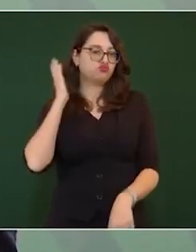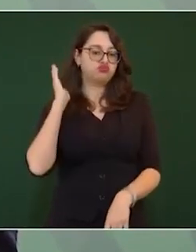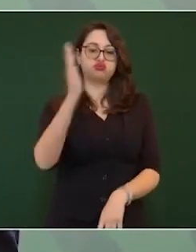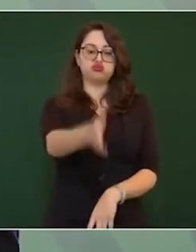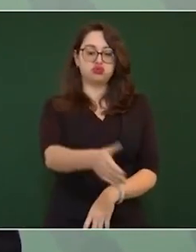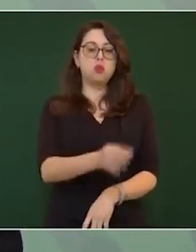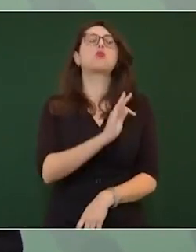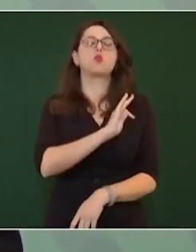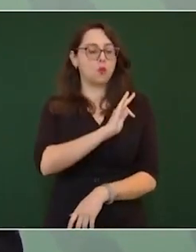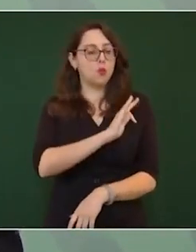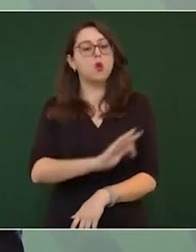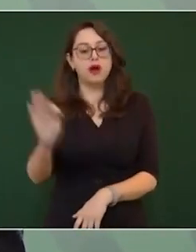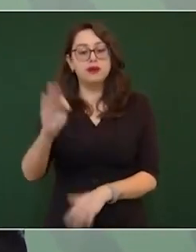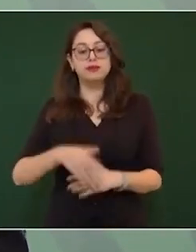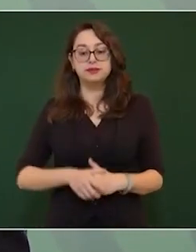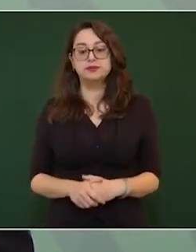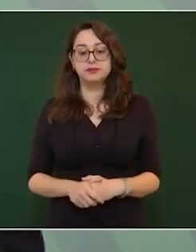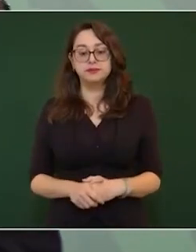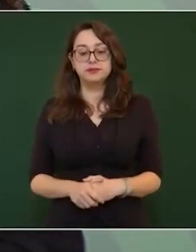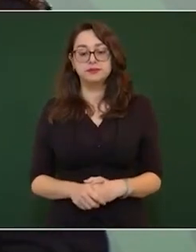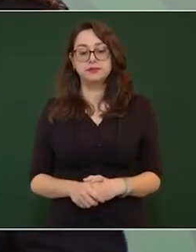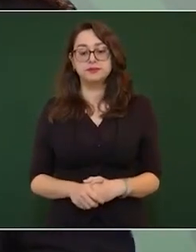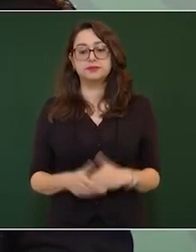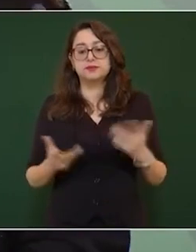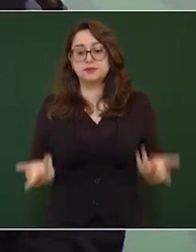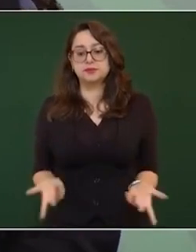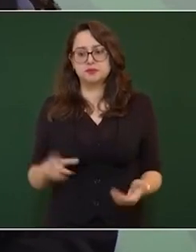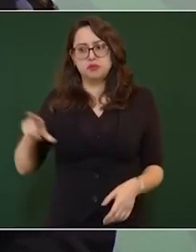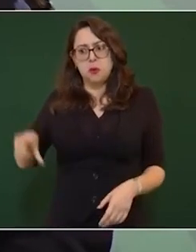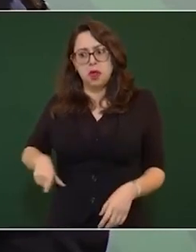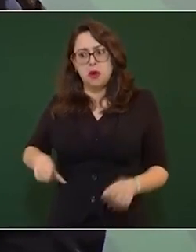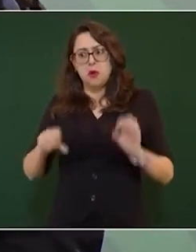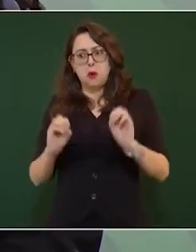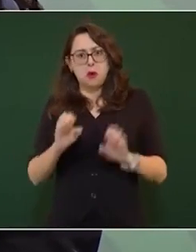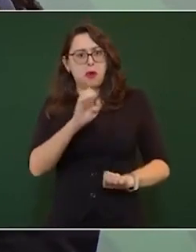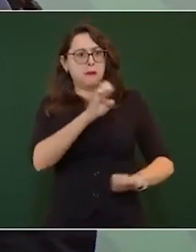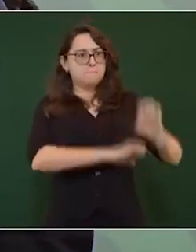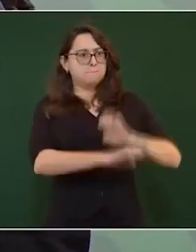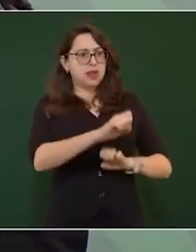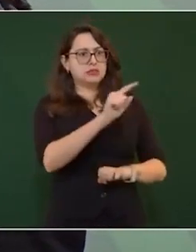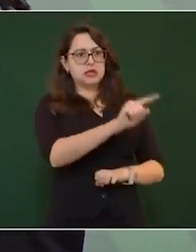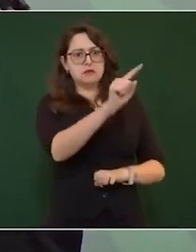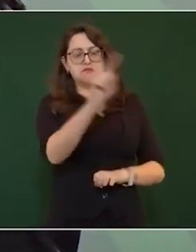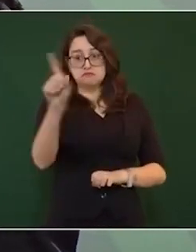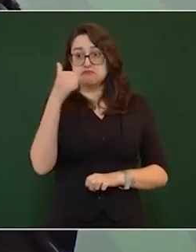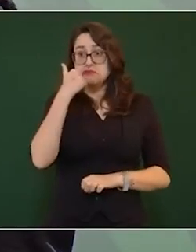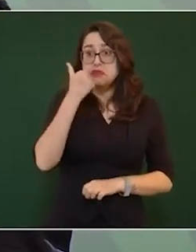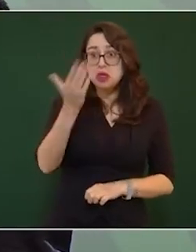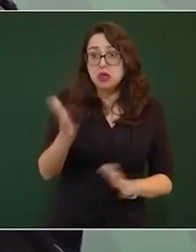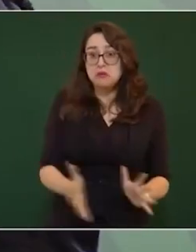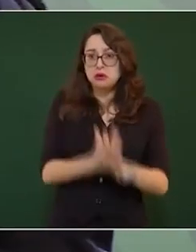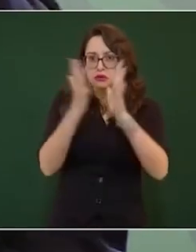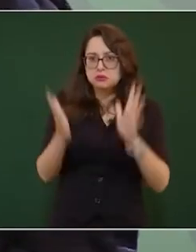Lo puede hacer a cualquier empresa que quiera invertir